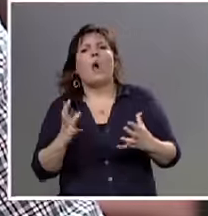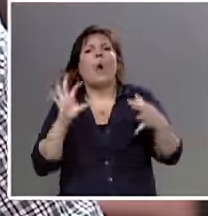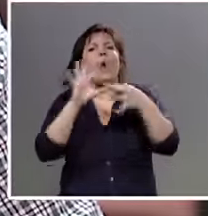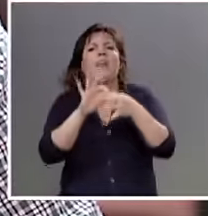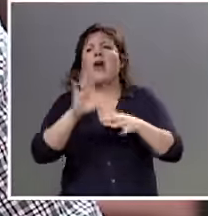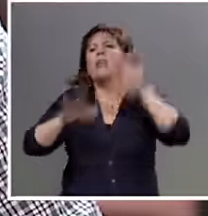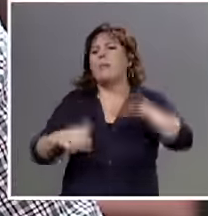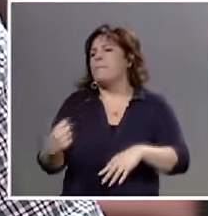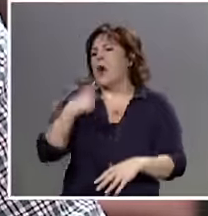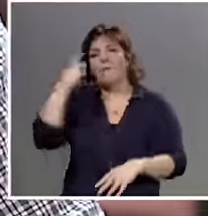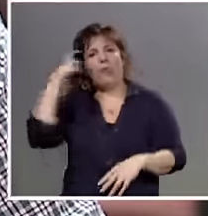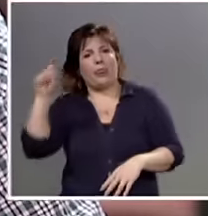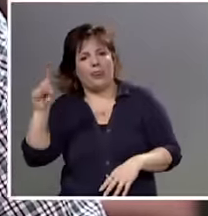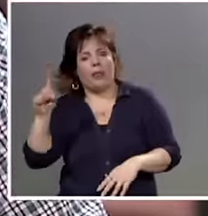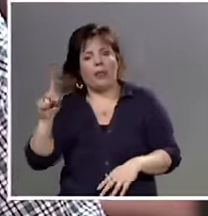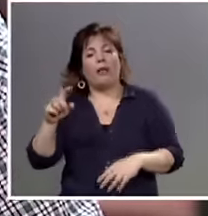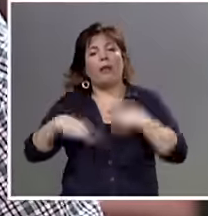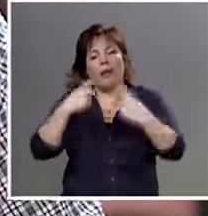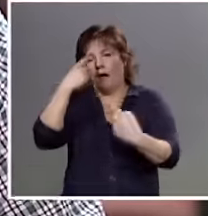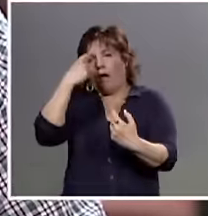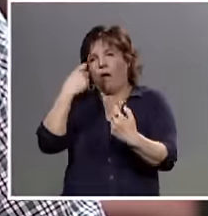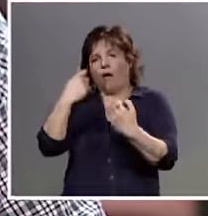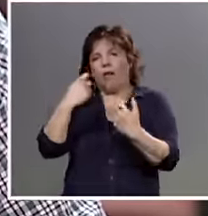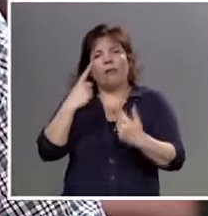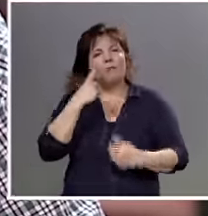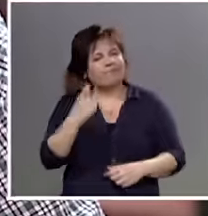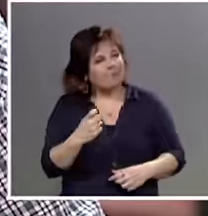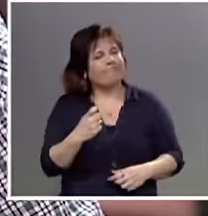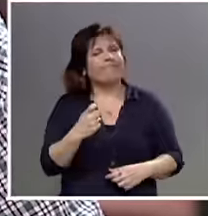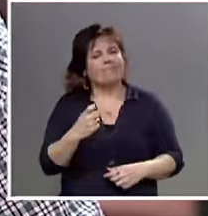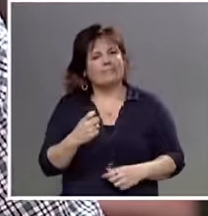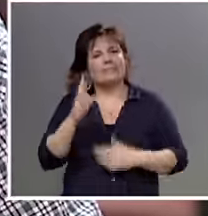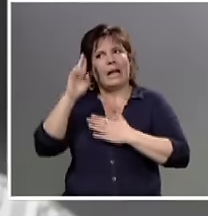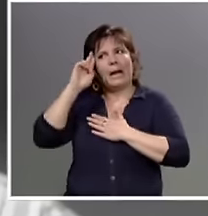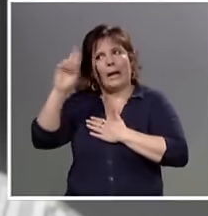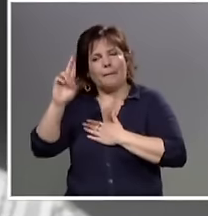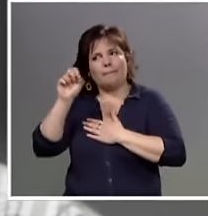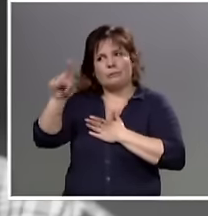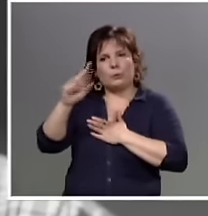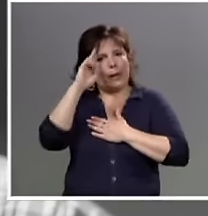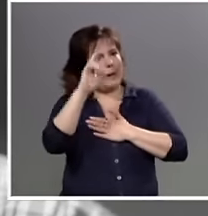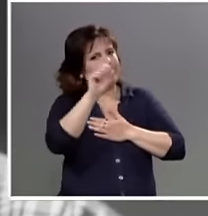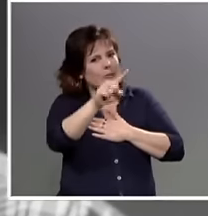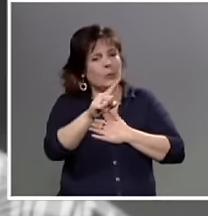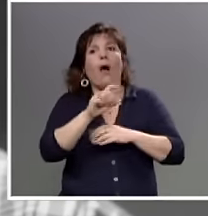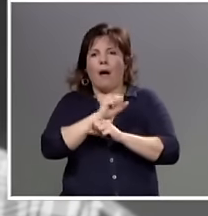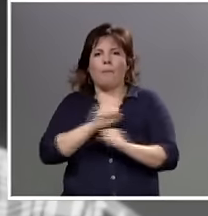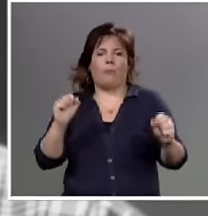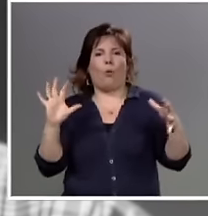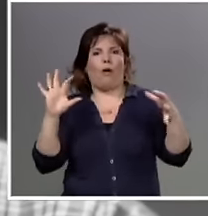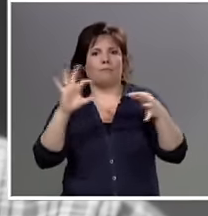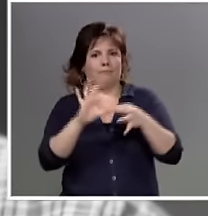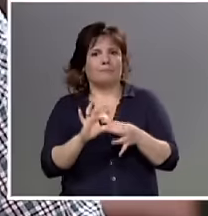sus ideas. Cuando nos convencimos de que había que respetar las ajenas, la unidad fue posible.